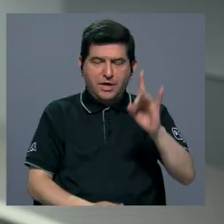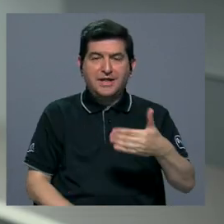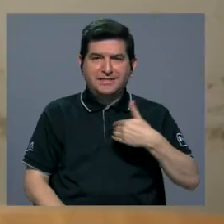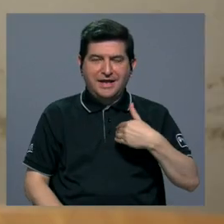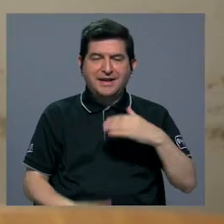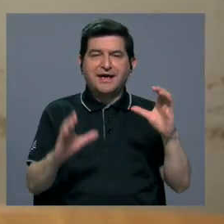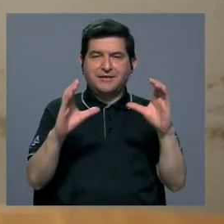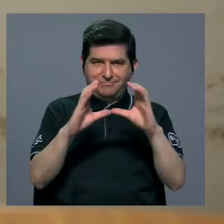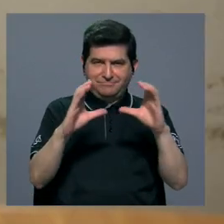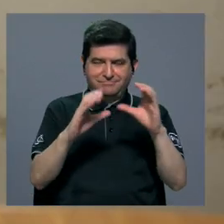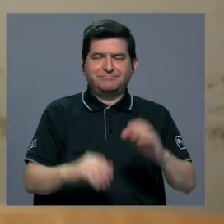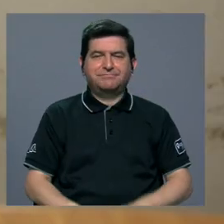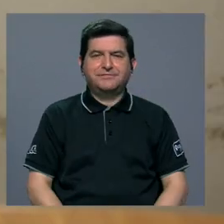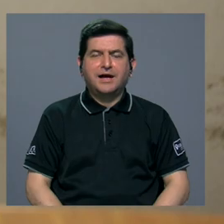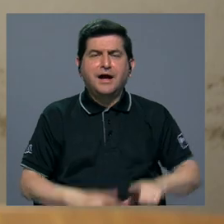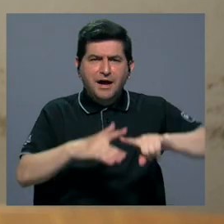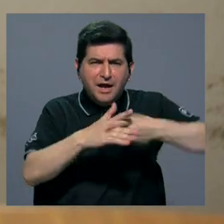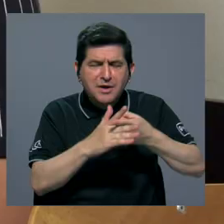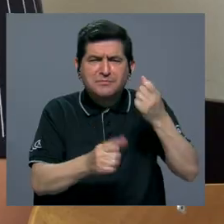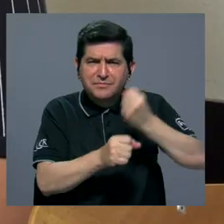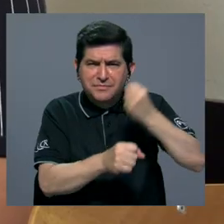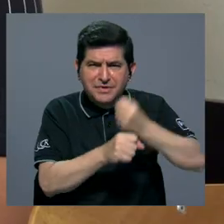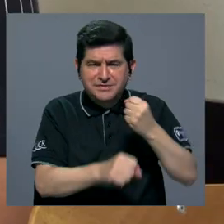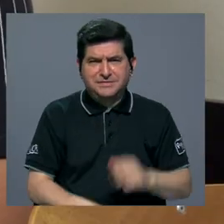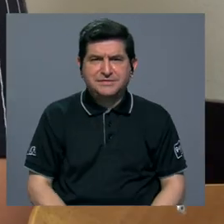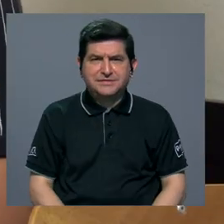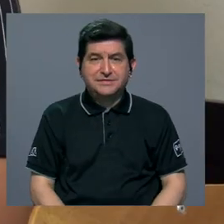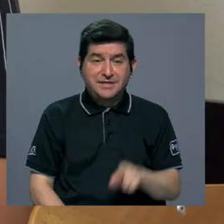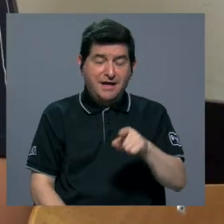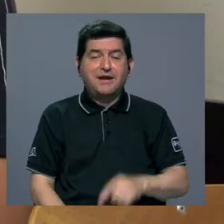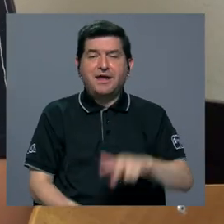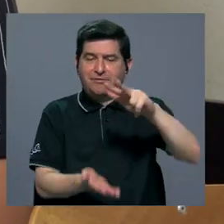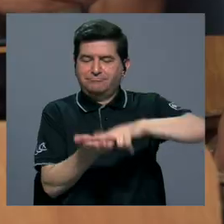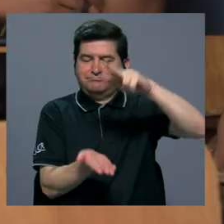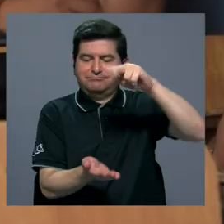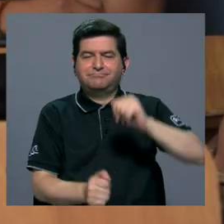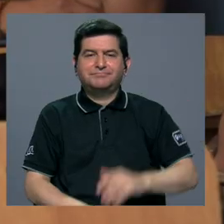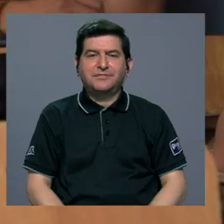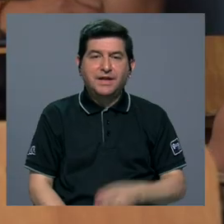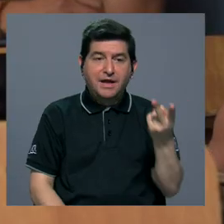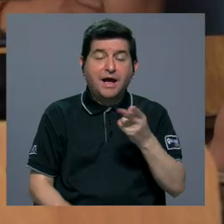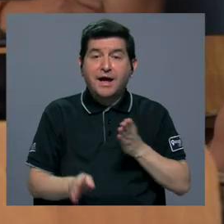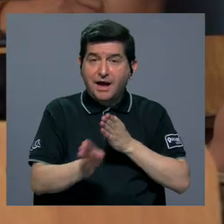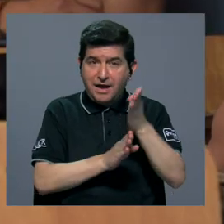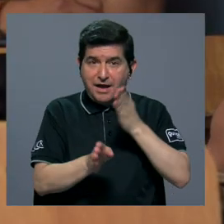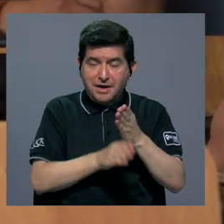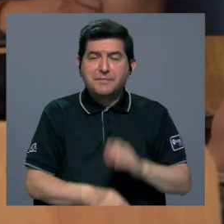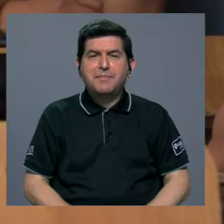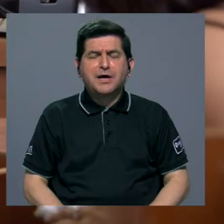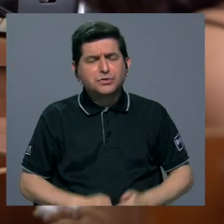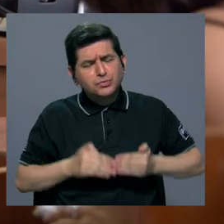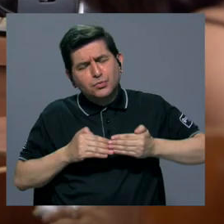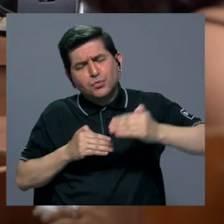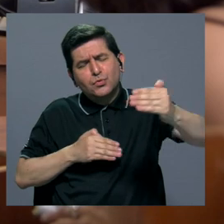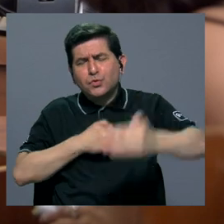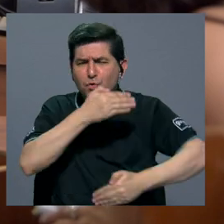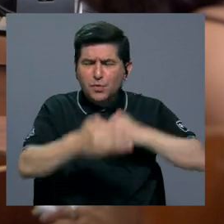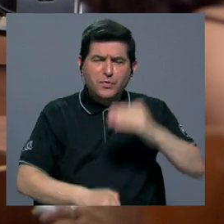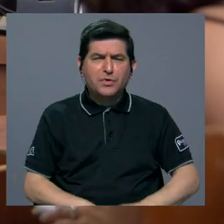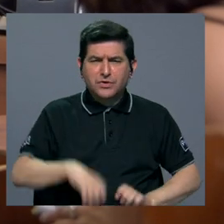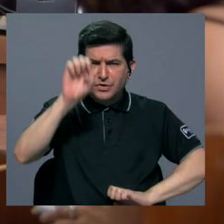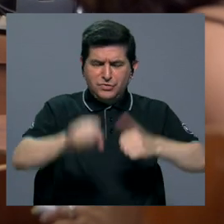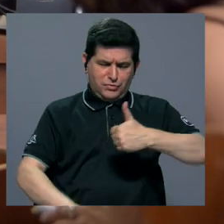obtuvimos la certificación empezamos a trabajar en lo que es la acreditación. Ambas carreras vivieron un largo proceso de